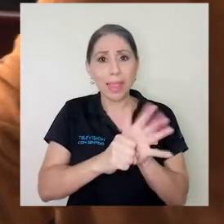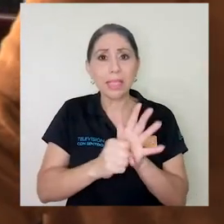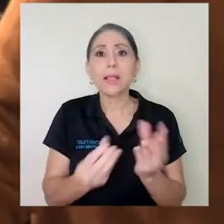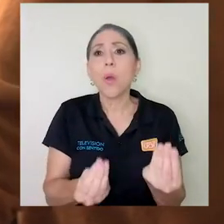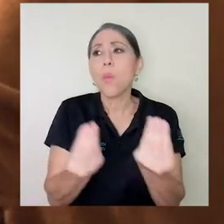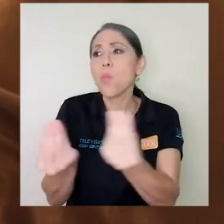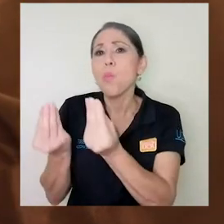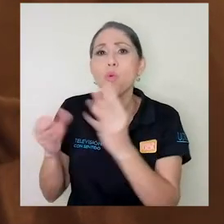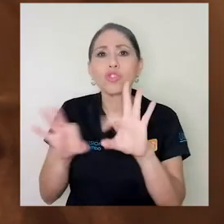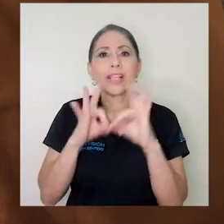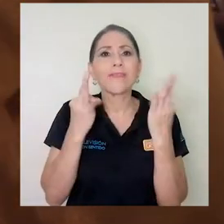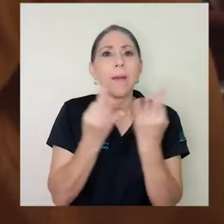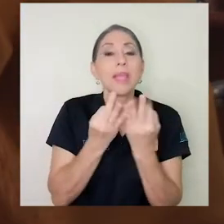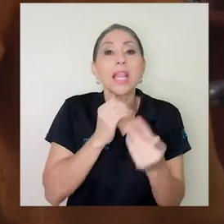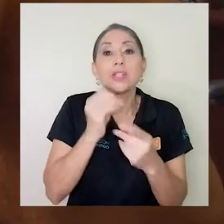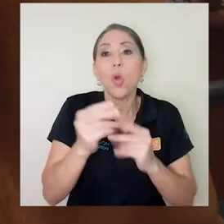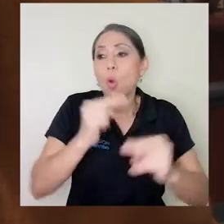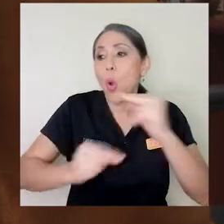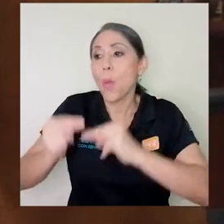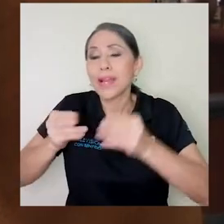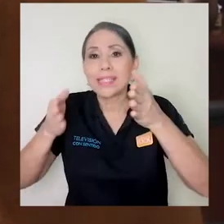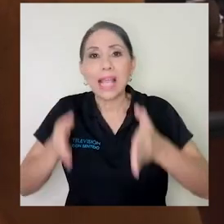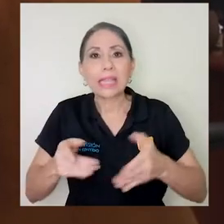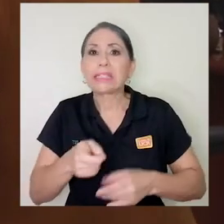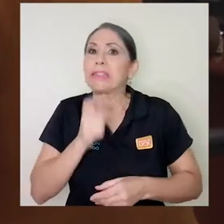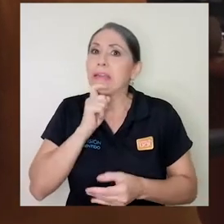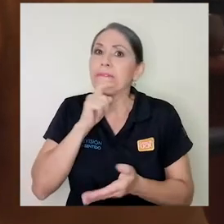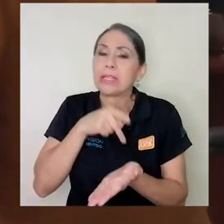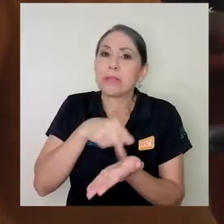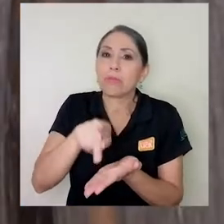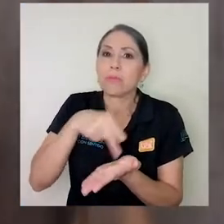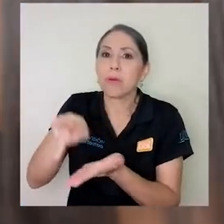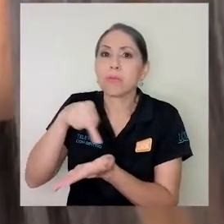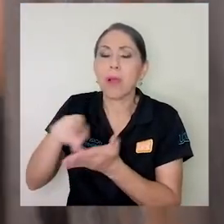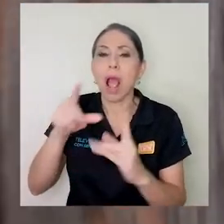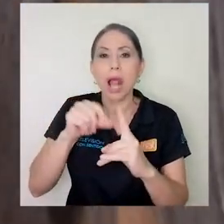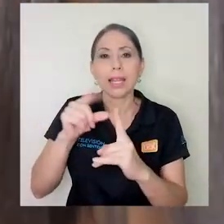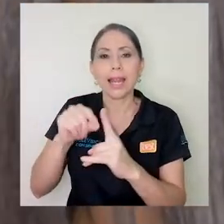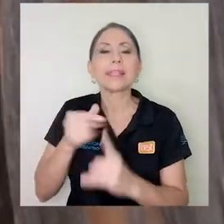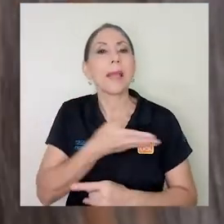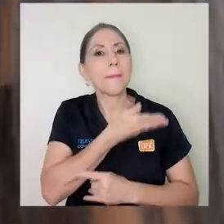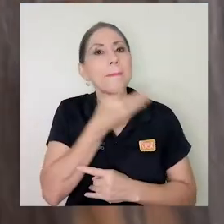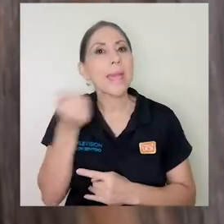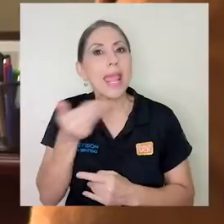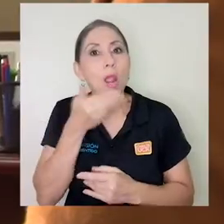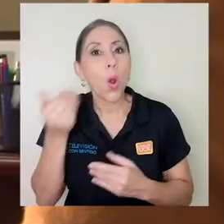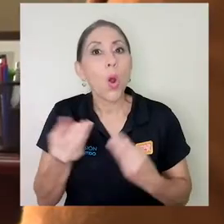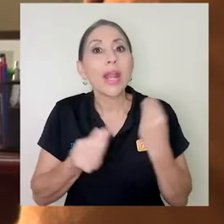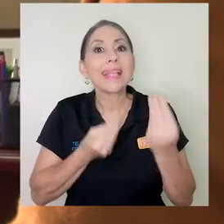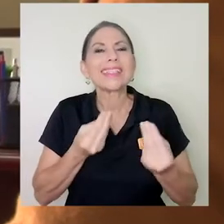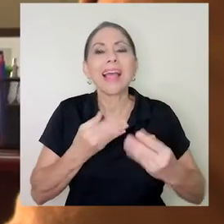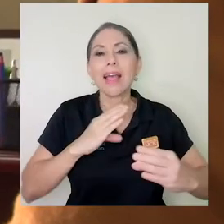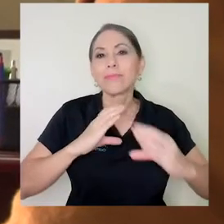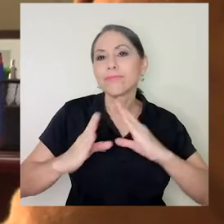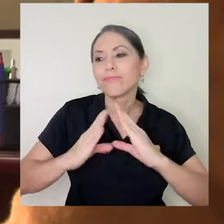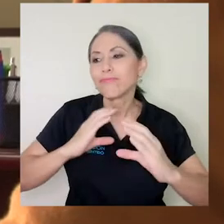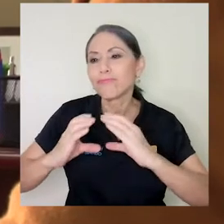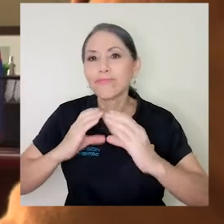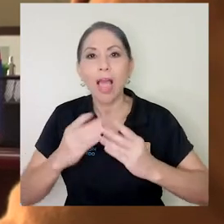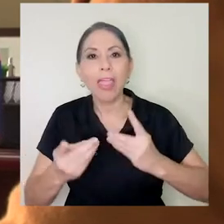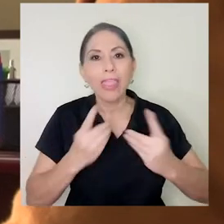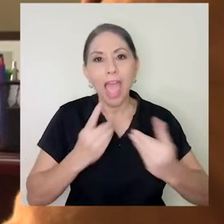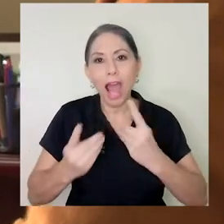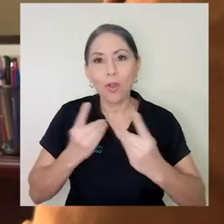en que para muchas familias o comerciantes está siendo difícil el pago de alquileres, lo mejor es agotar la vía del diálogo.